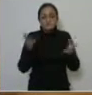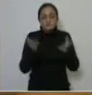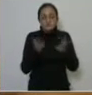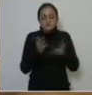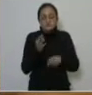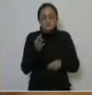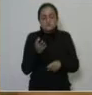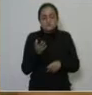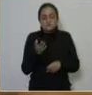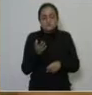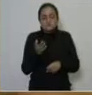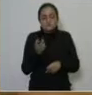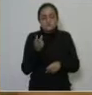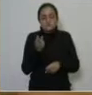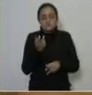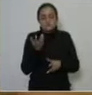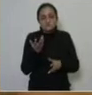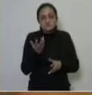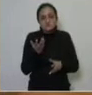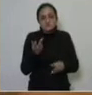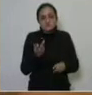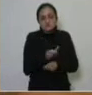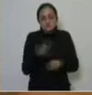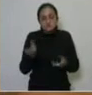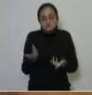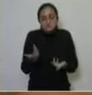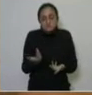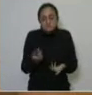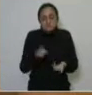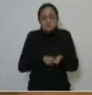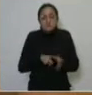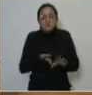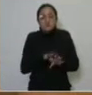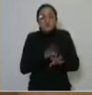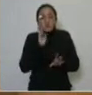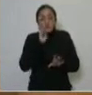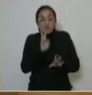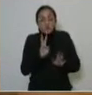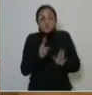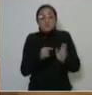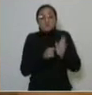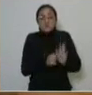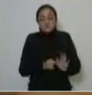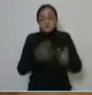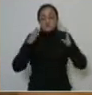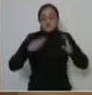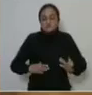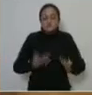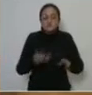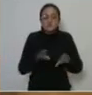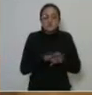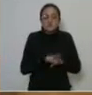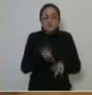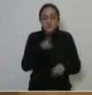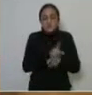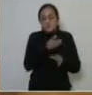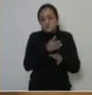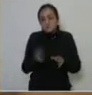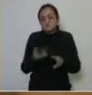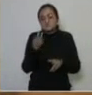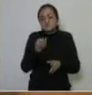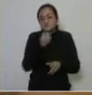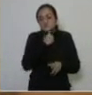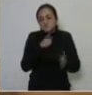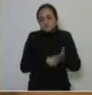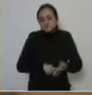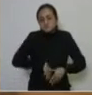este tipo de acciones, de exhibir partes del cuerpo por días, son mensajes.